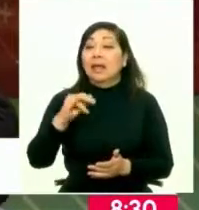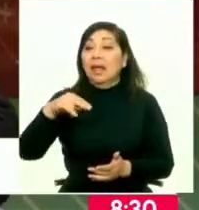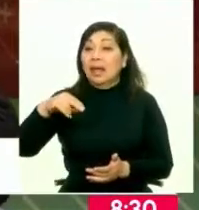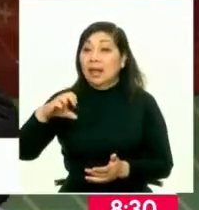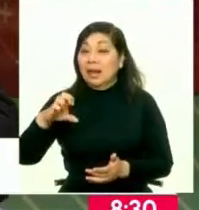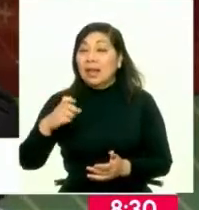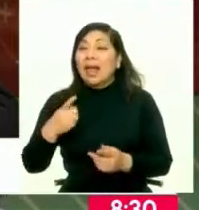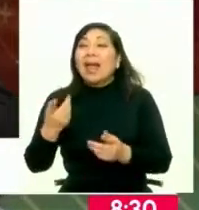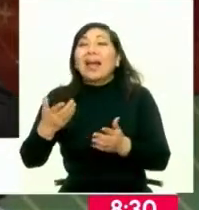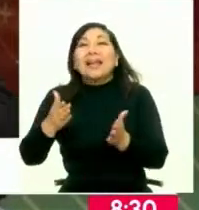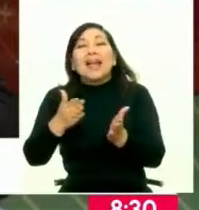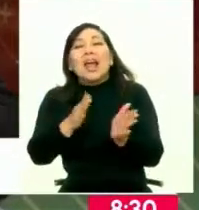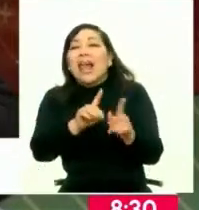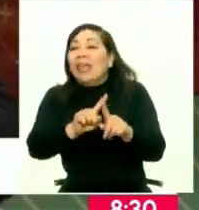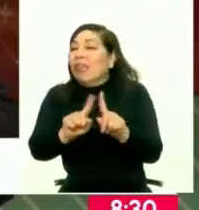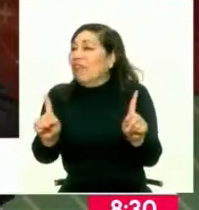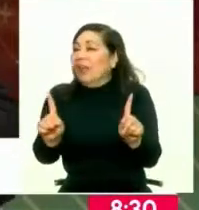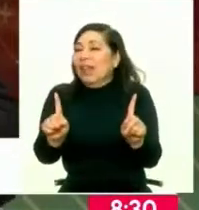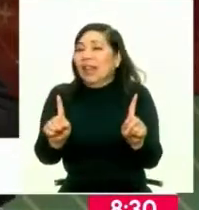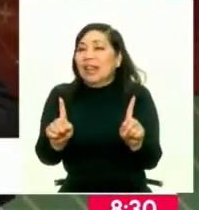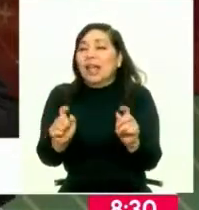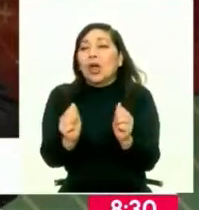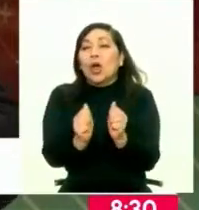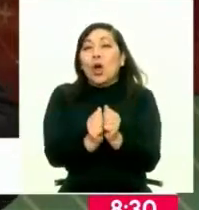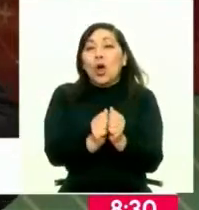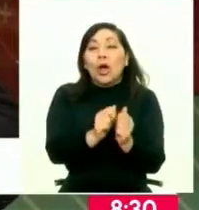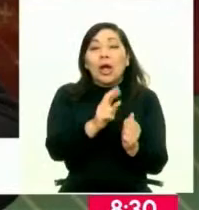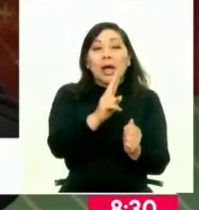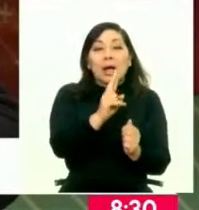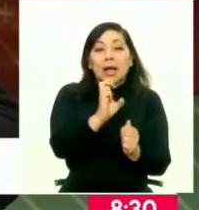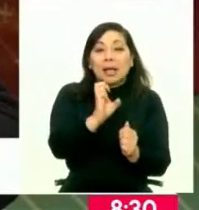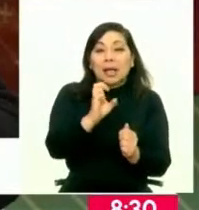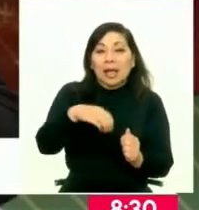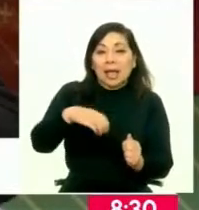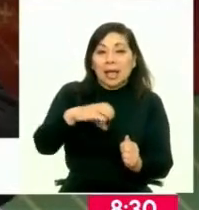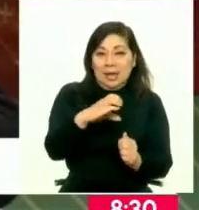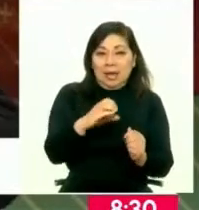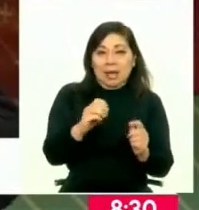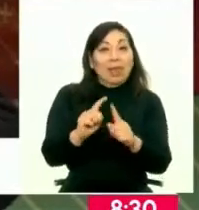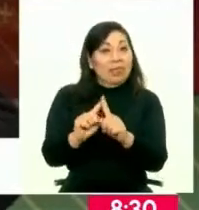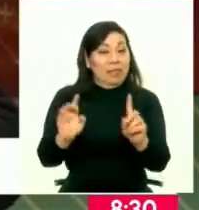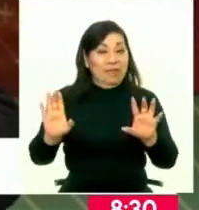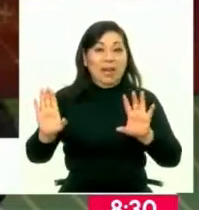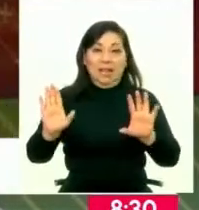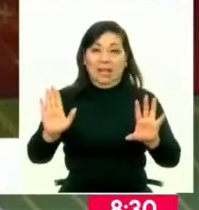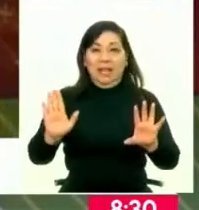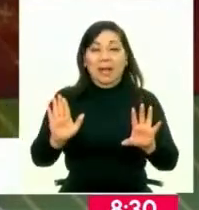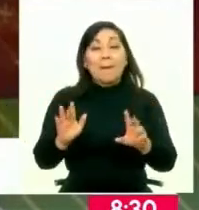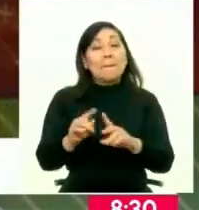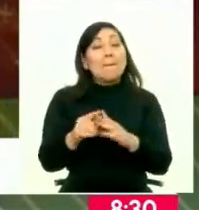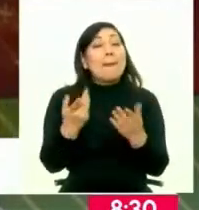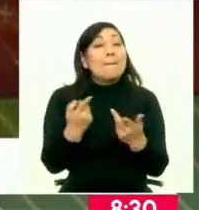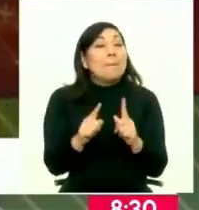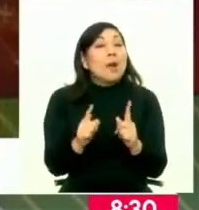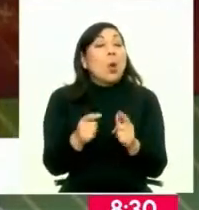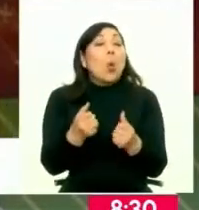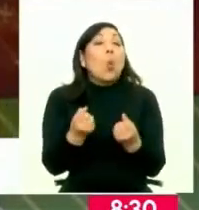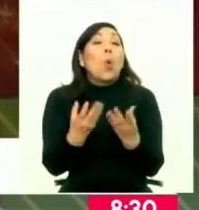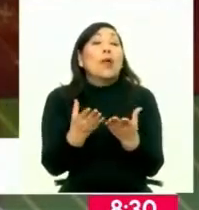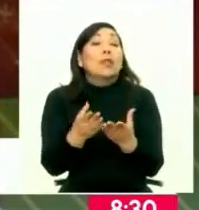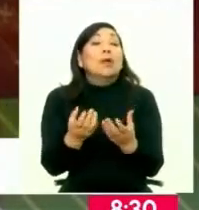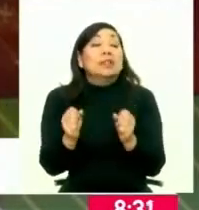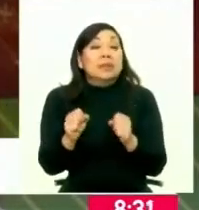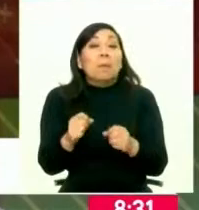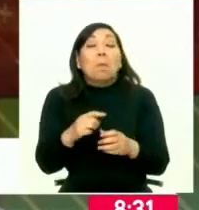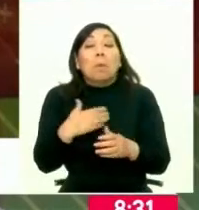censo cada cierto tiempo y luego tiene una metodología de actualización de la información. Lo hace por una metodología determinada de cuántos peruanos